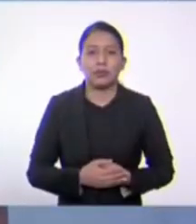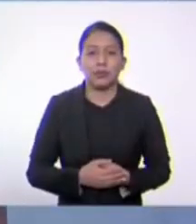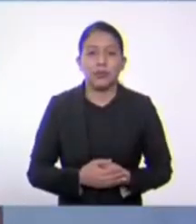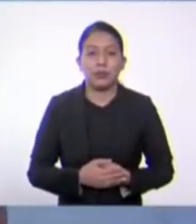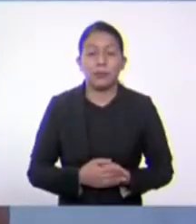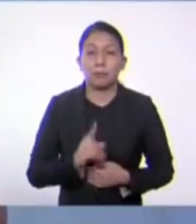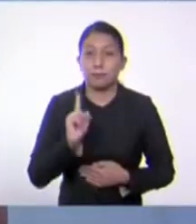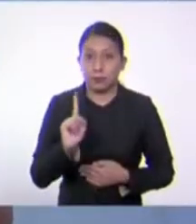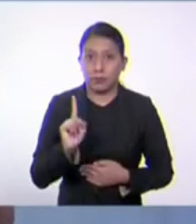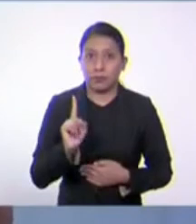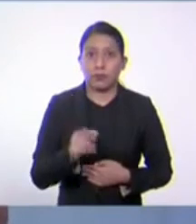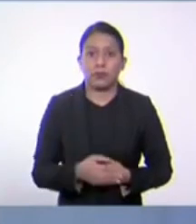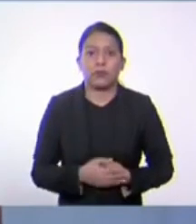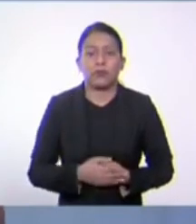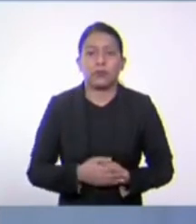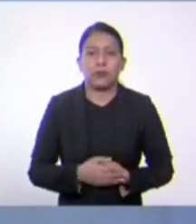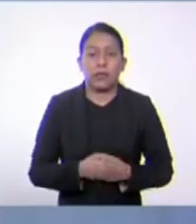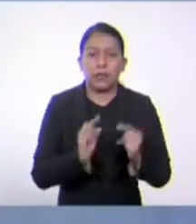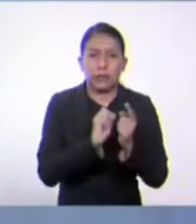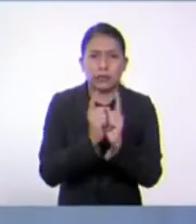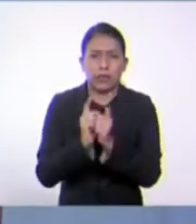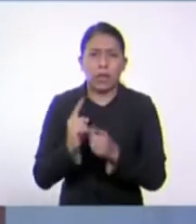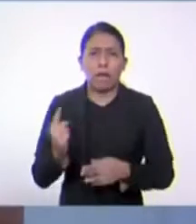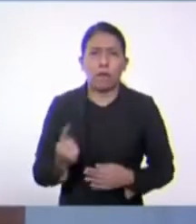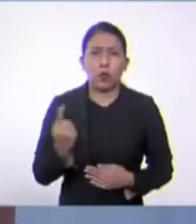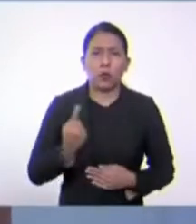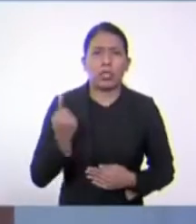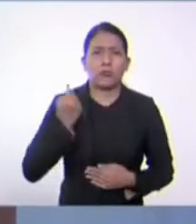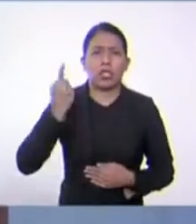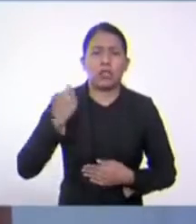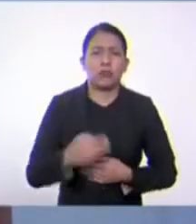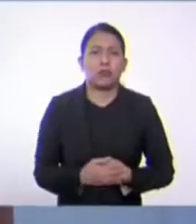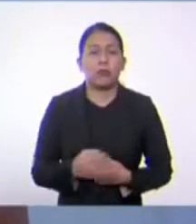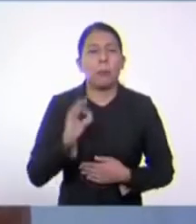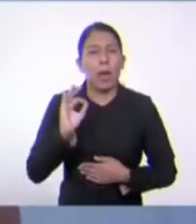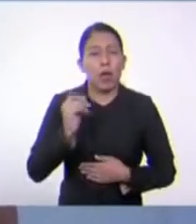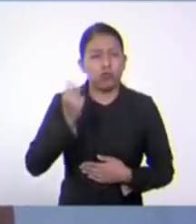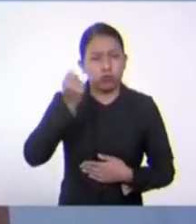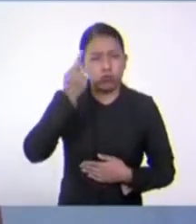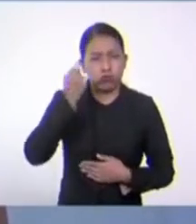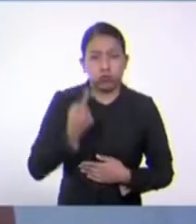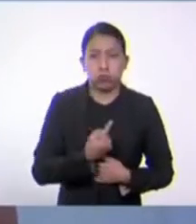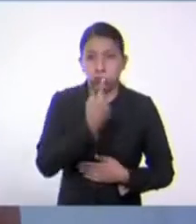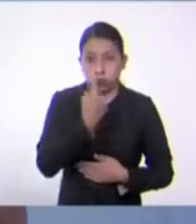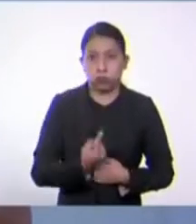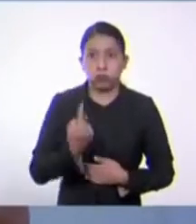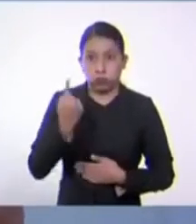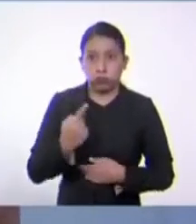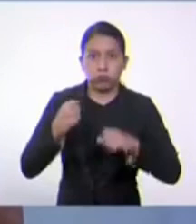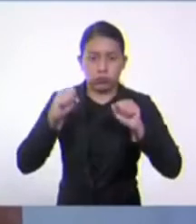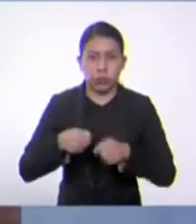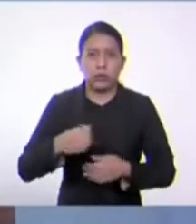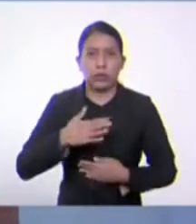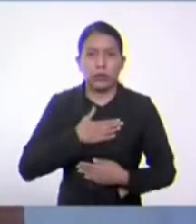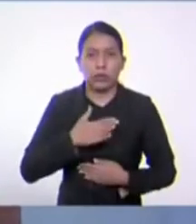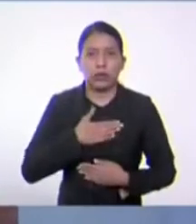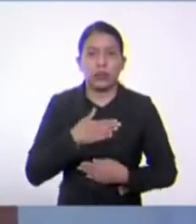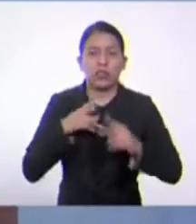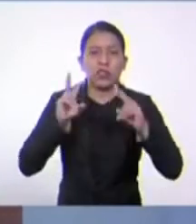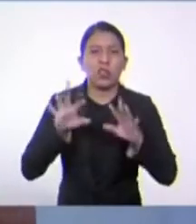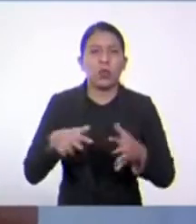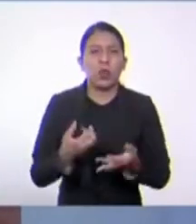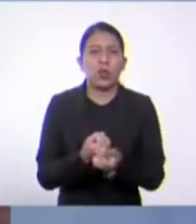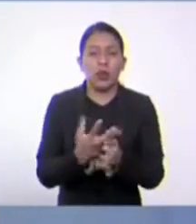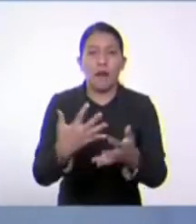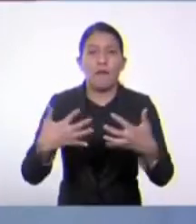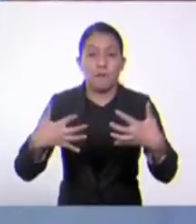la primera que es la relación evolutiva y la mejor comprensión que el ser humano pueda tener sobre el origen de